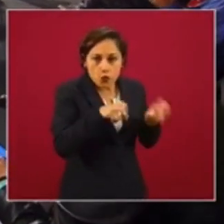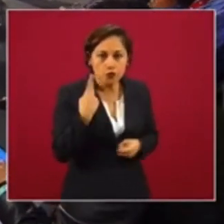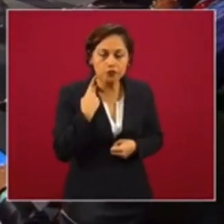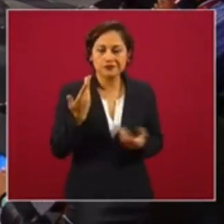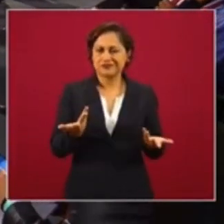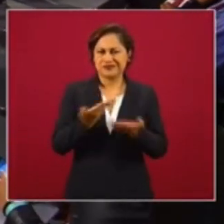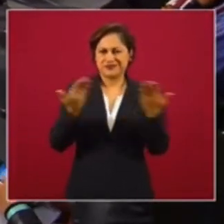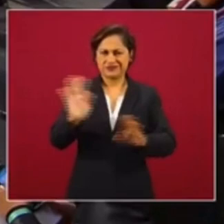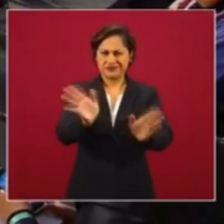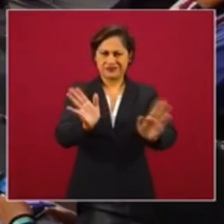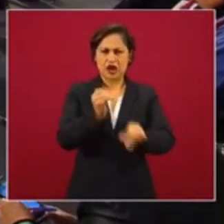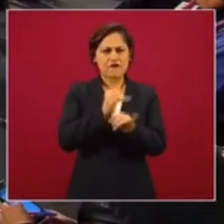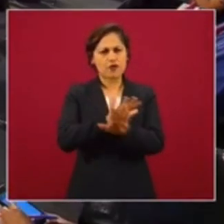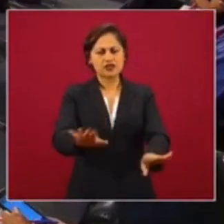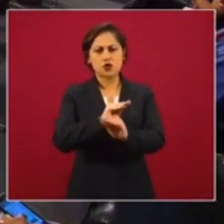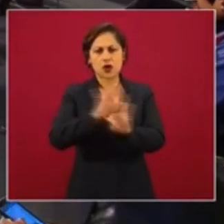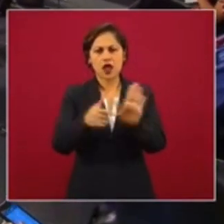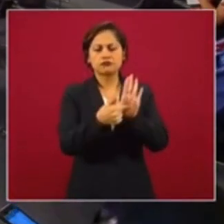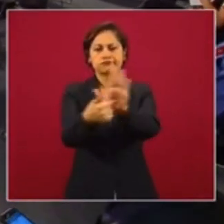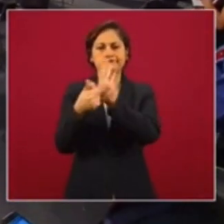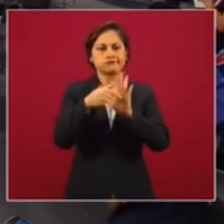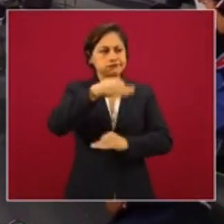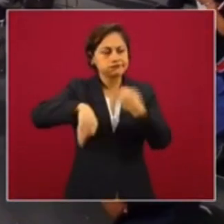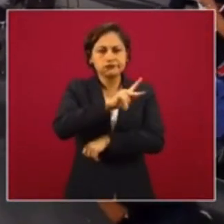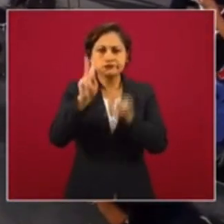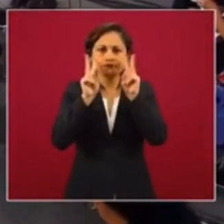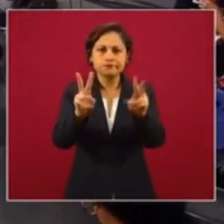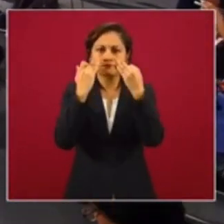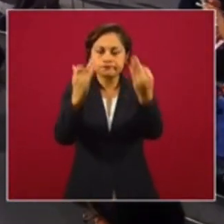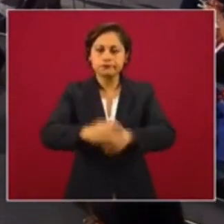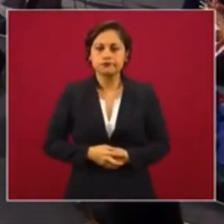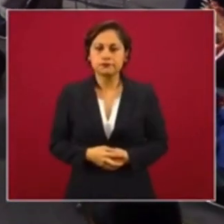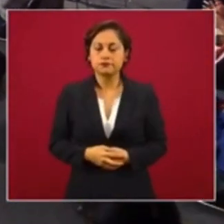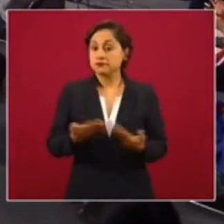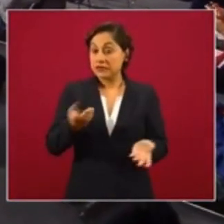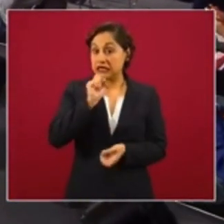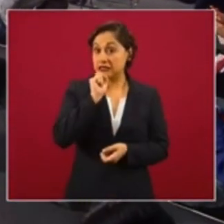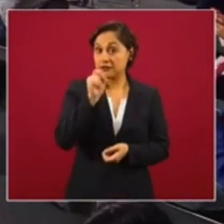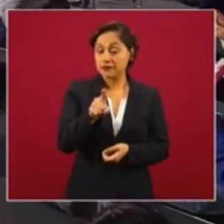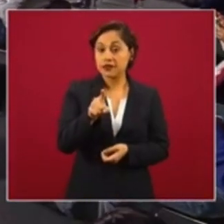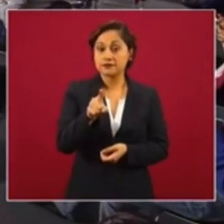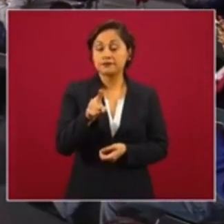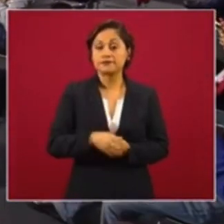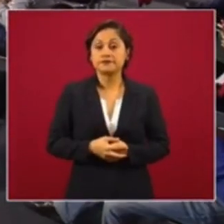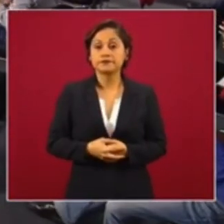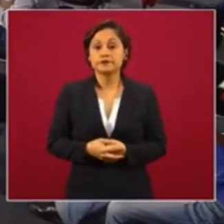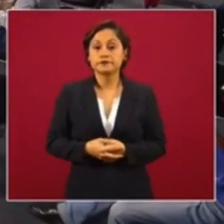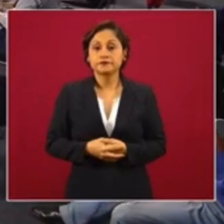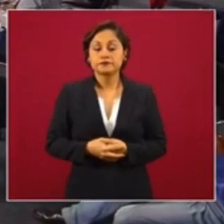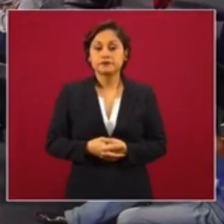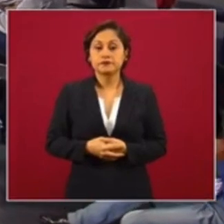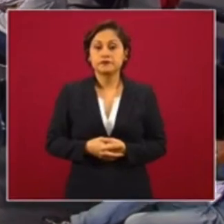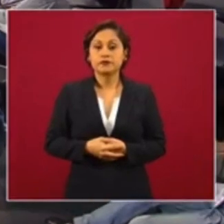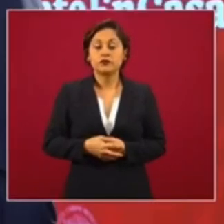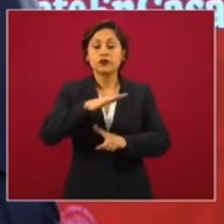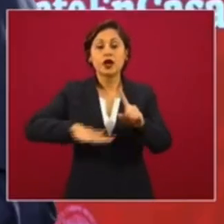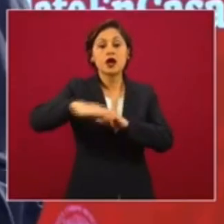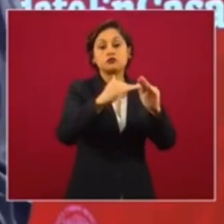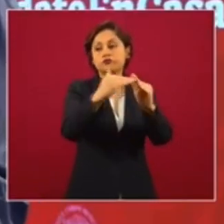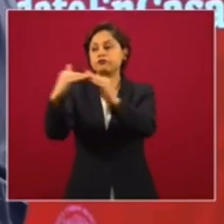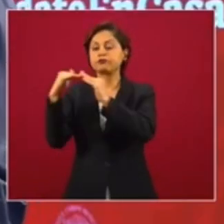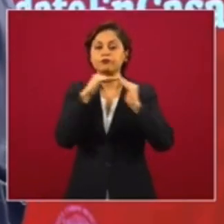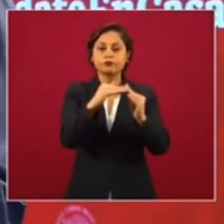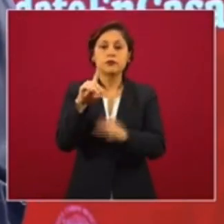gente constantemente y es muy conveniente que en la democracia se actúe con